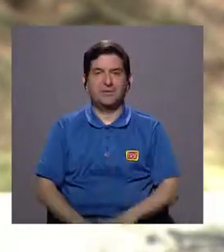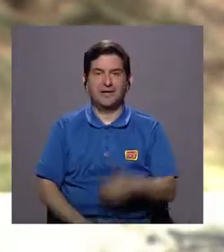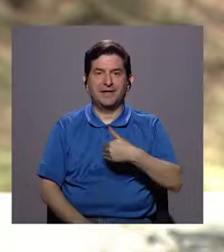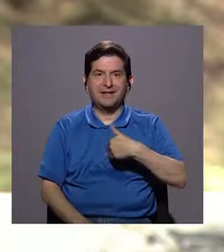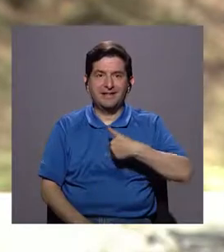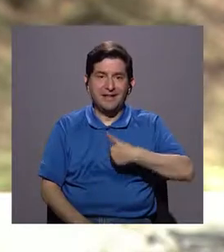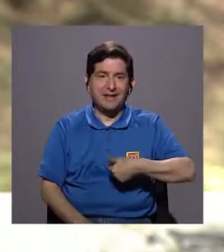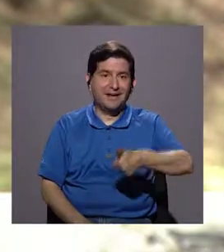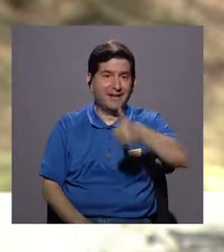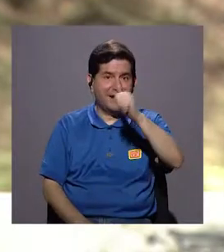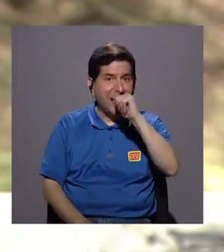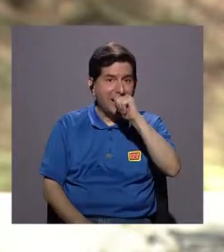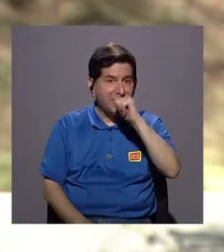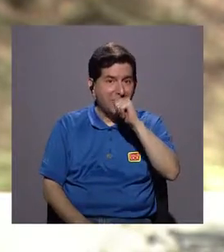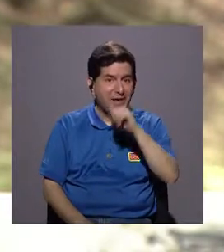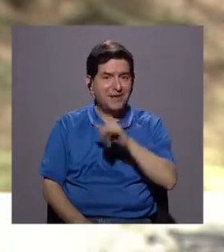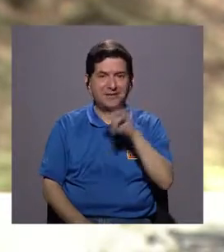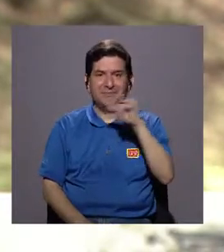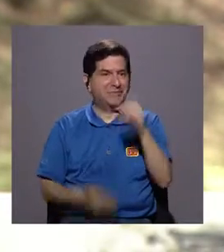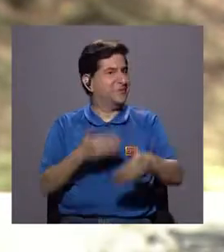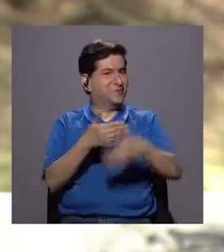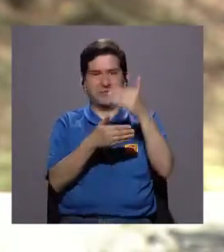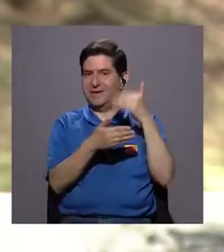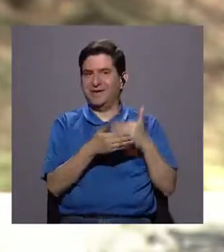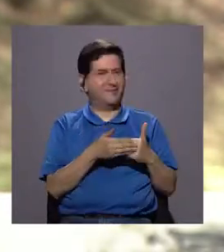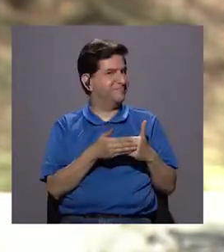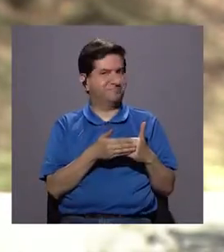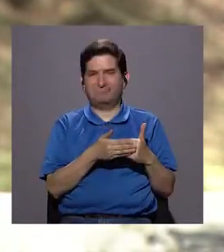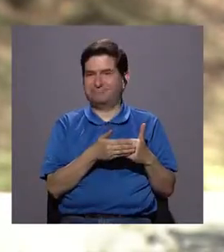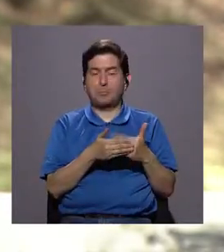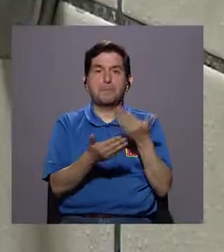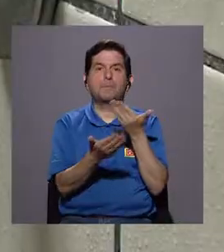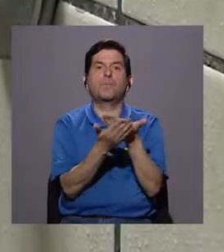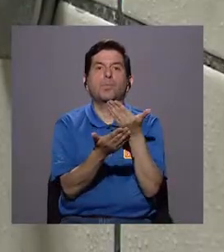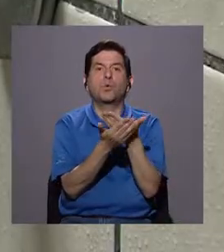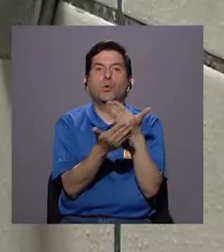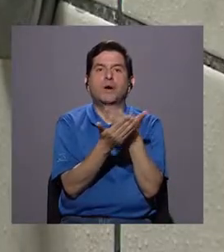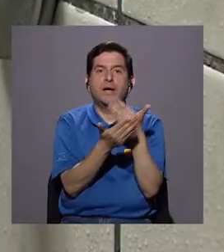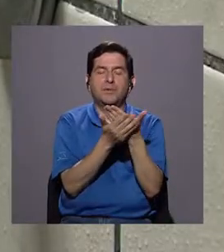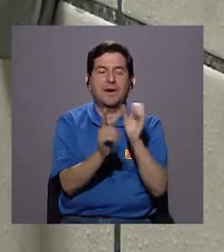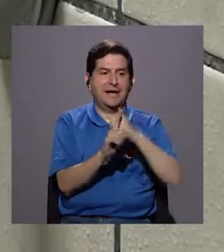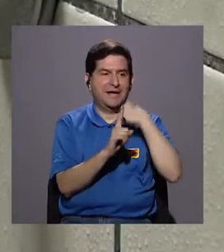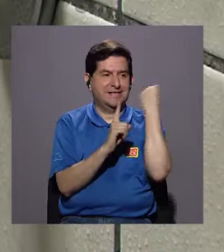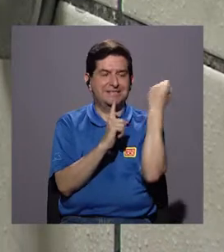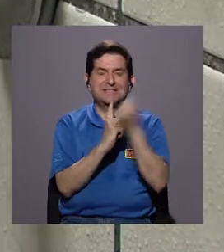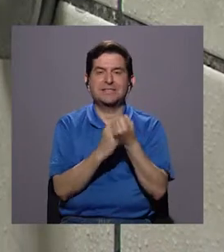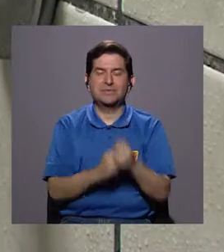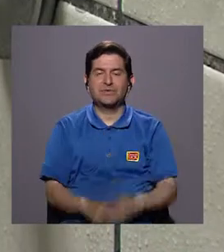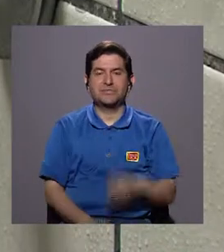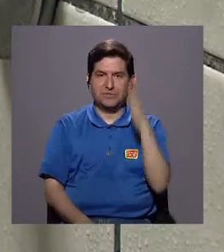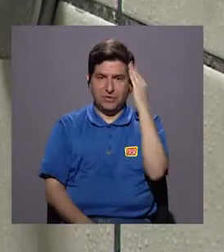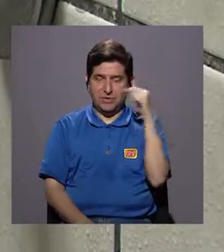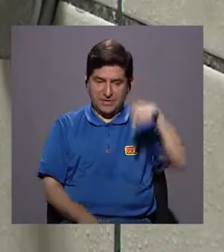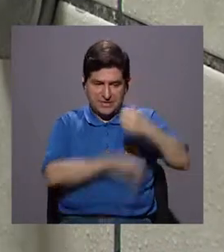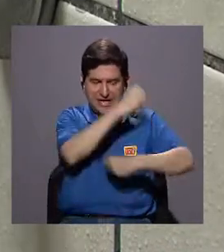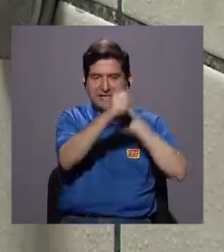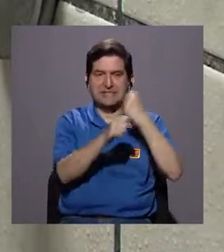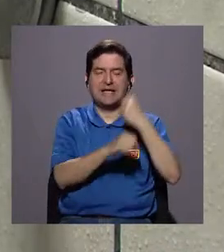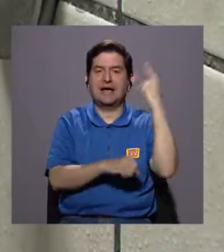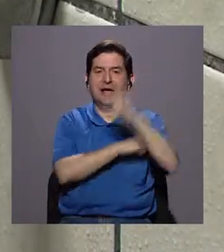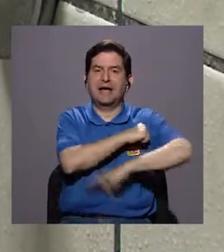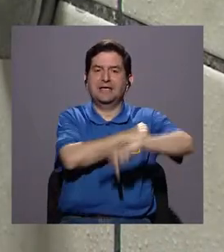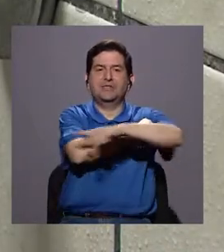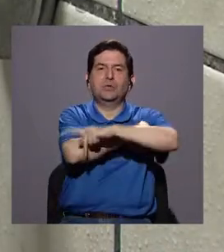la disponibilidad del recurso no es la con la que contábamos. Y prueba de esto es la situación que hemos vivido este año en el país,